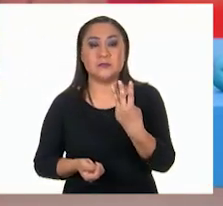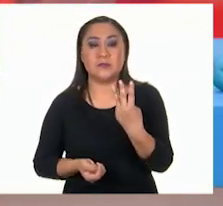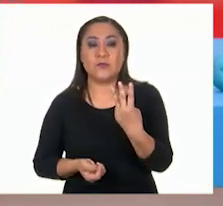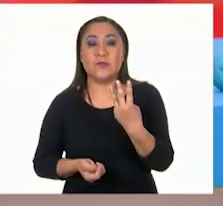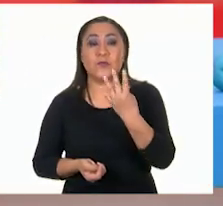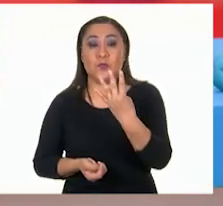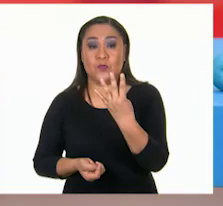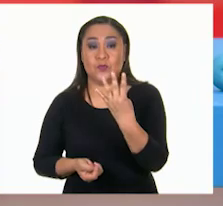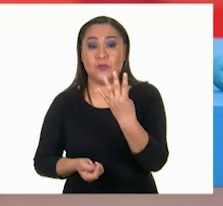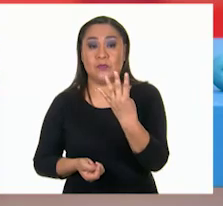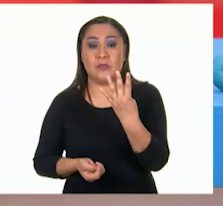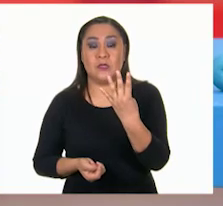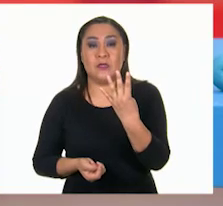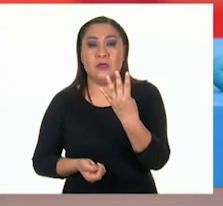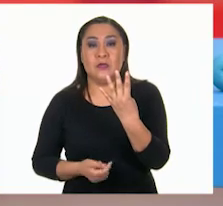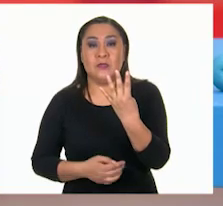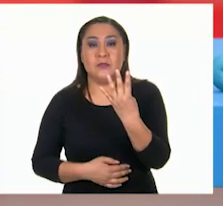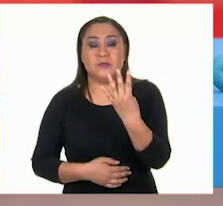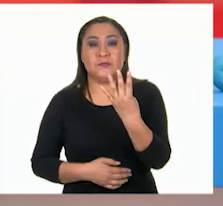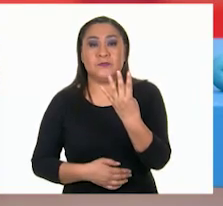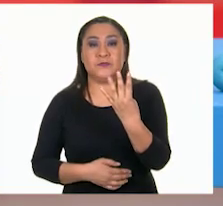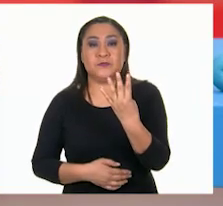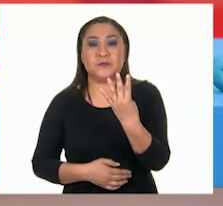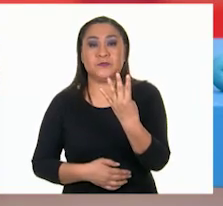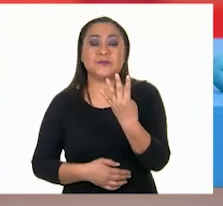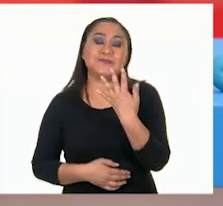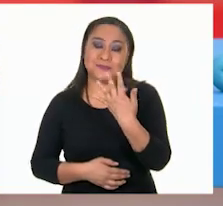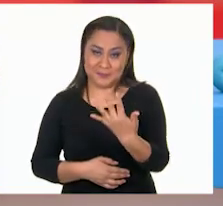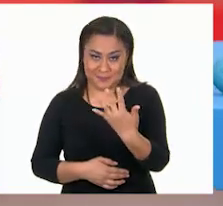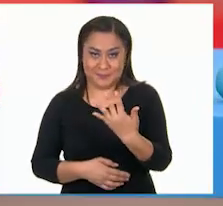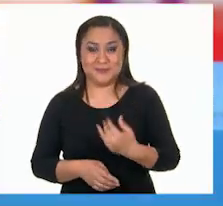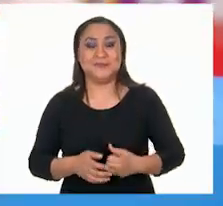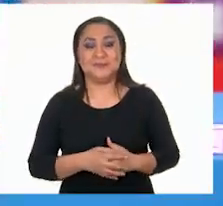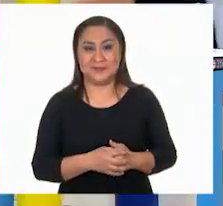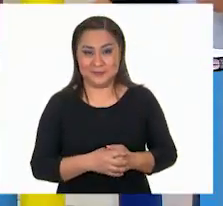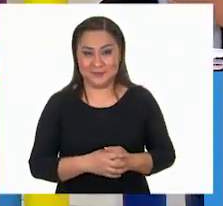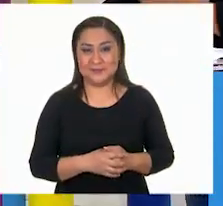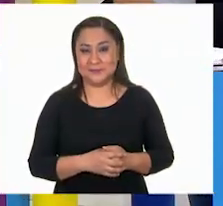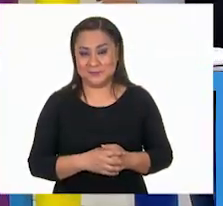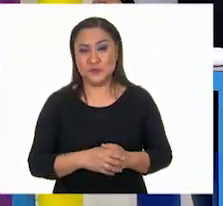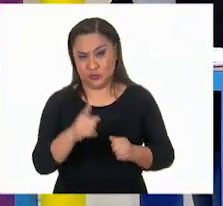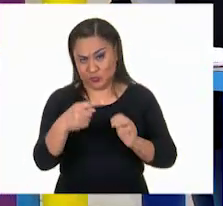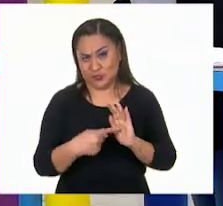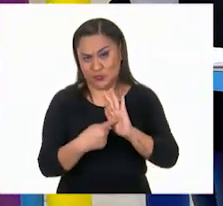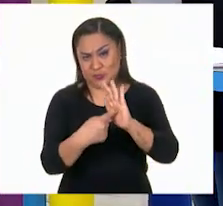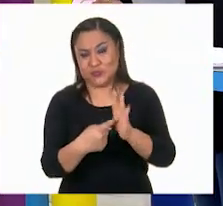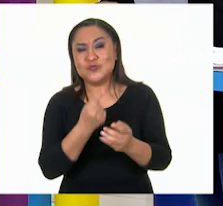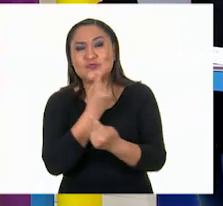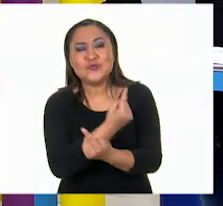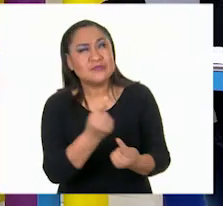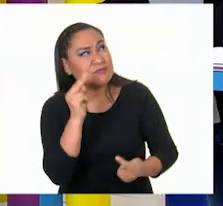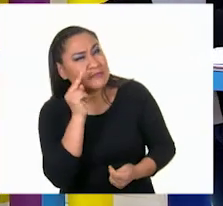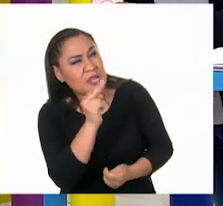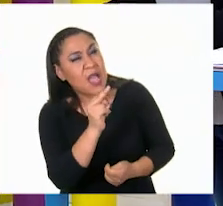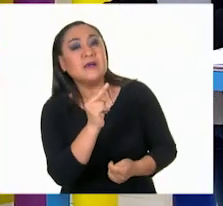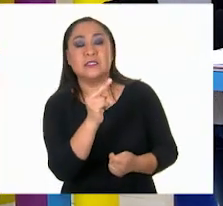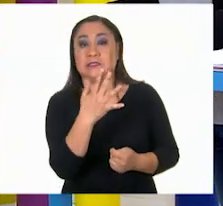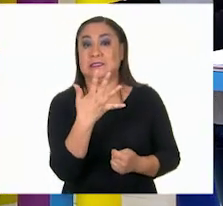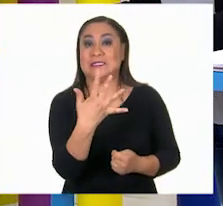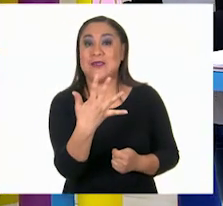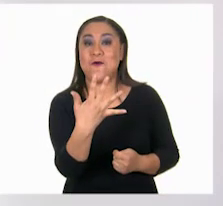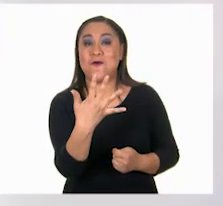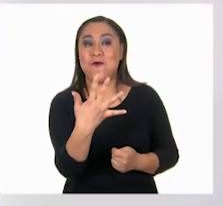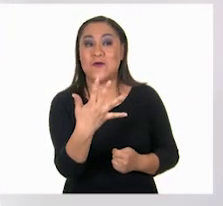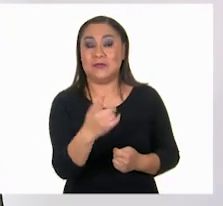cuatro y cinco. Muéstrenos a las niñas y a los niños que son cinco. ver, aquí lo ven, ahí